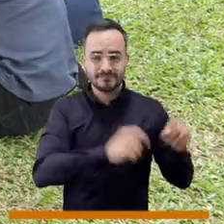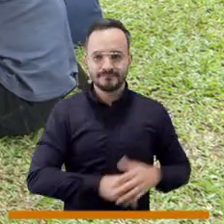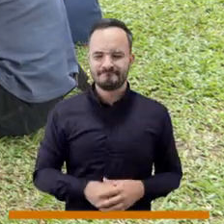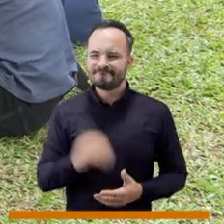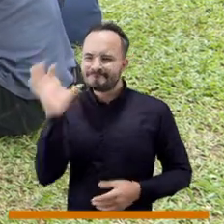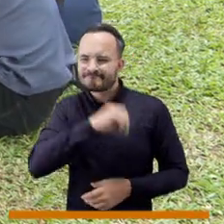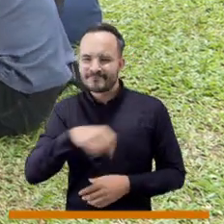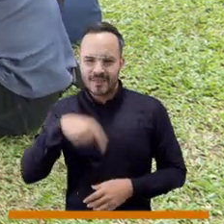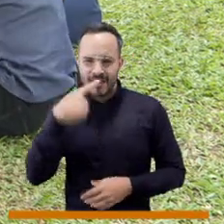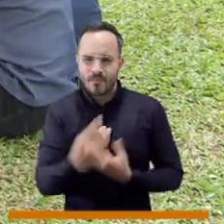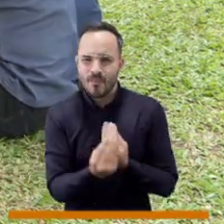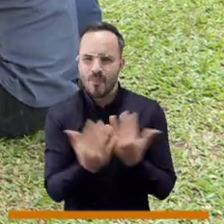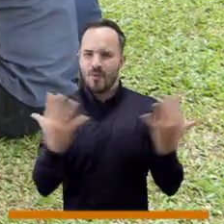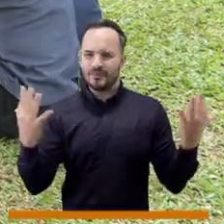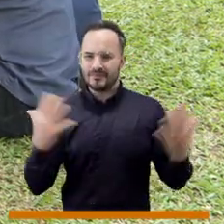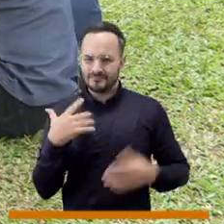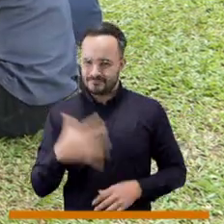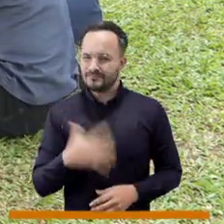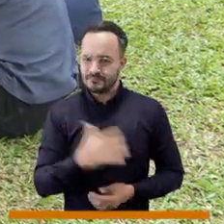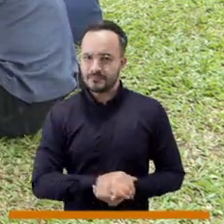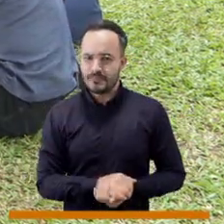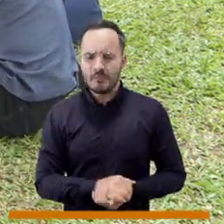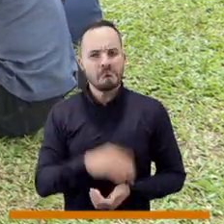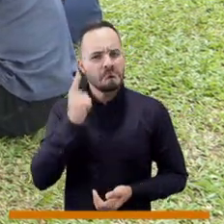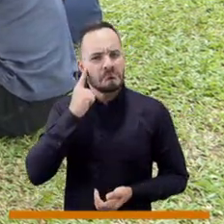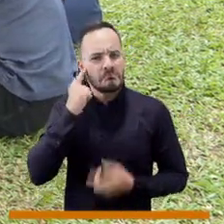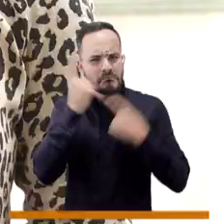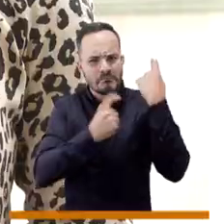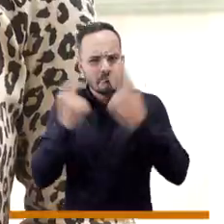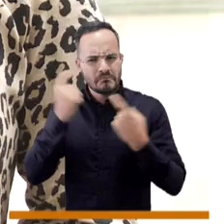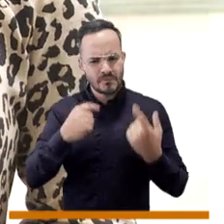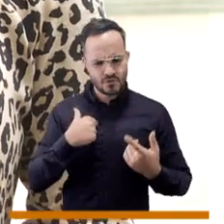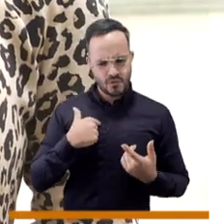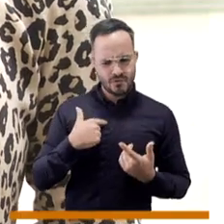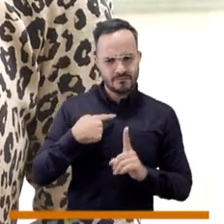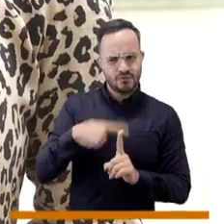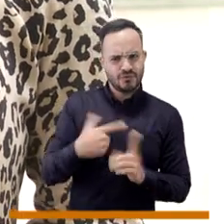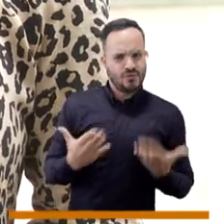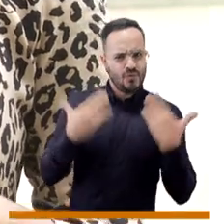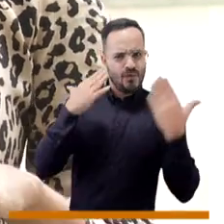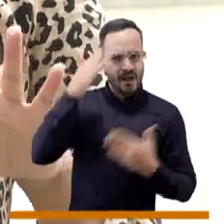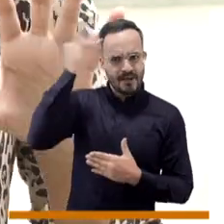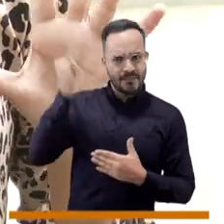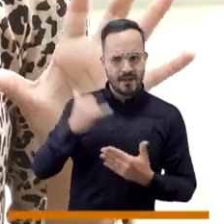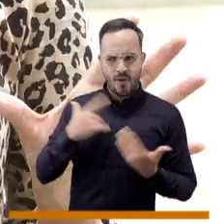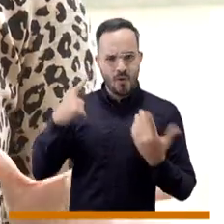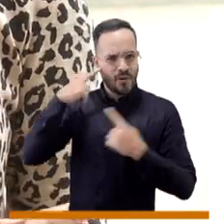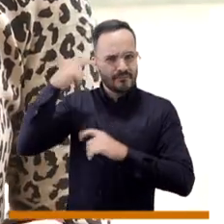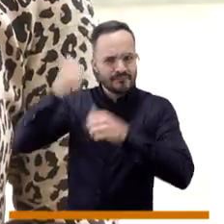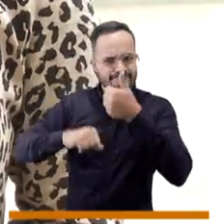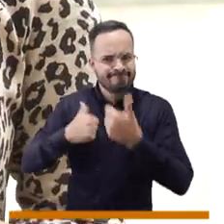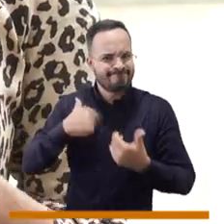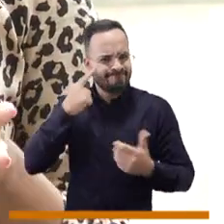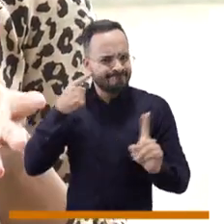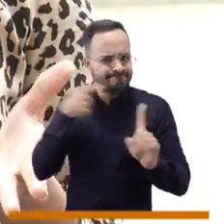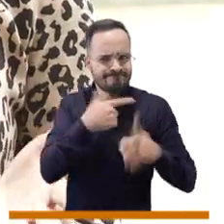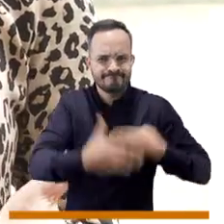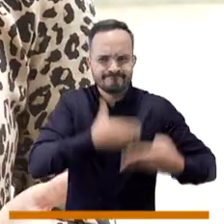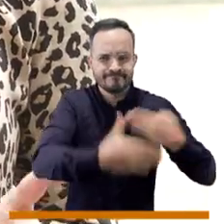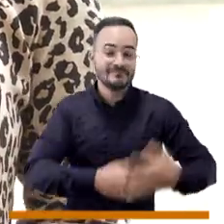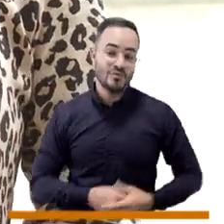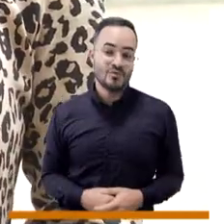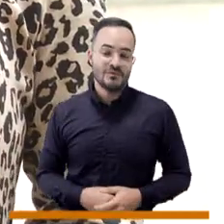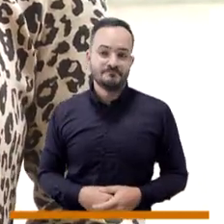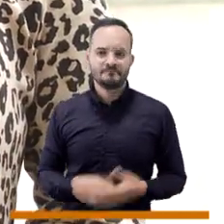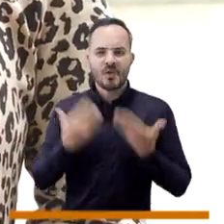de esos lenguajes. Es importante mencionar el concepto de multilingüismo, pero ¿cómo verlo como una ventaja académica o como un reto